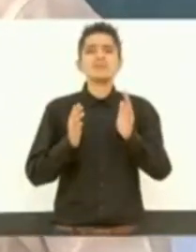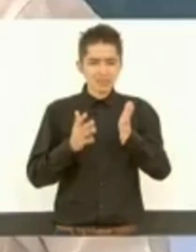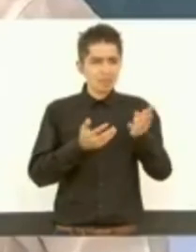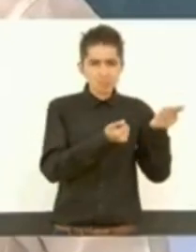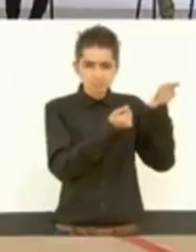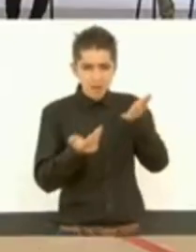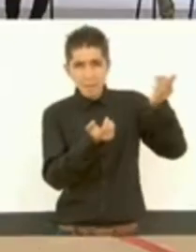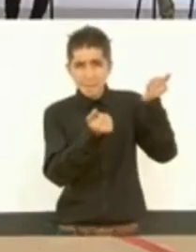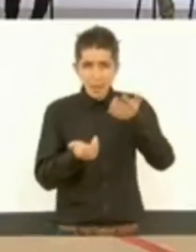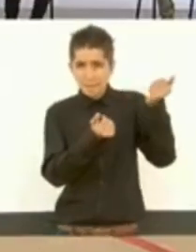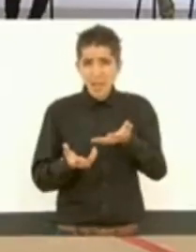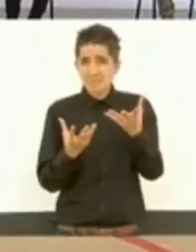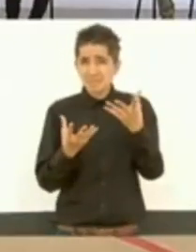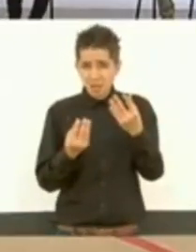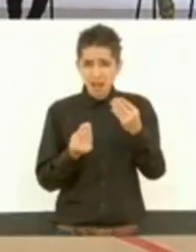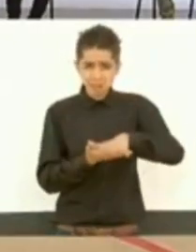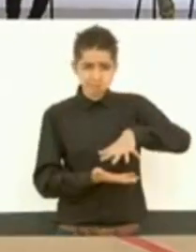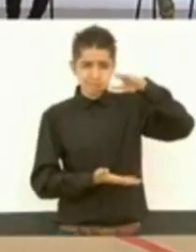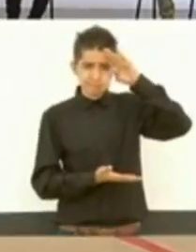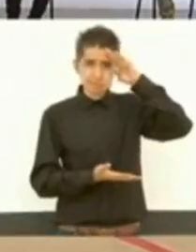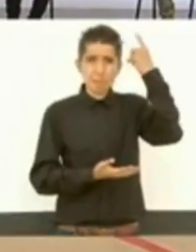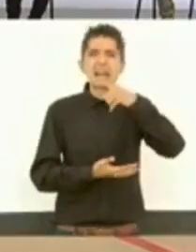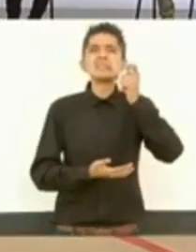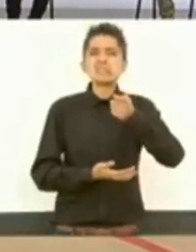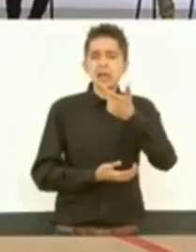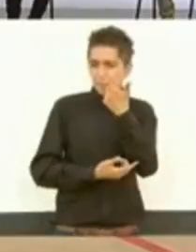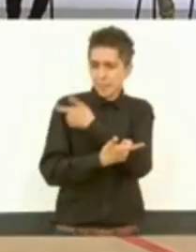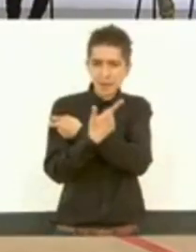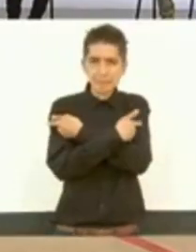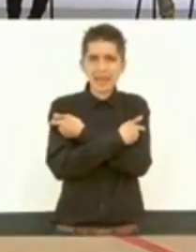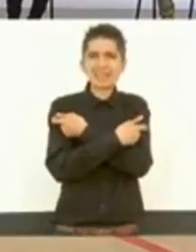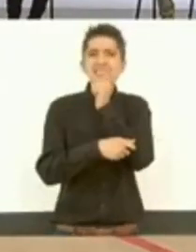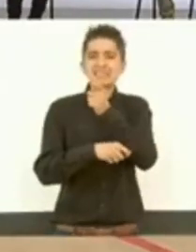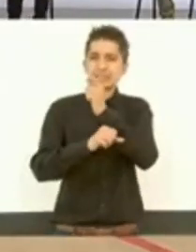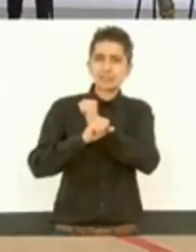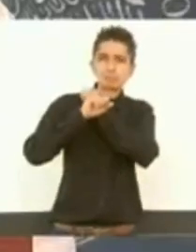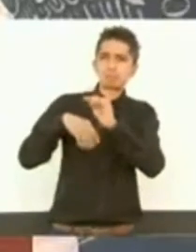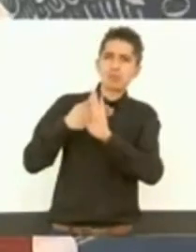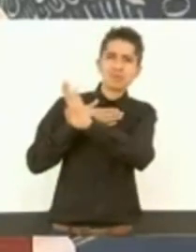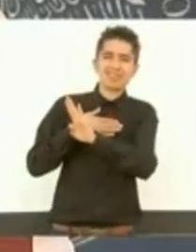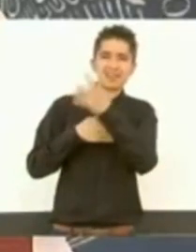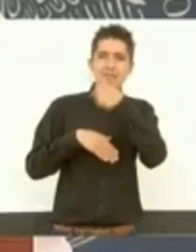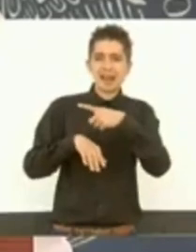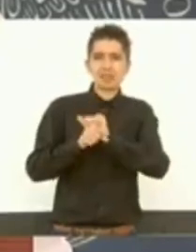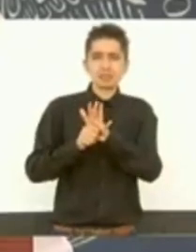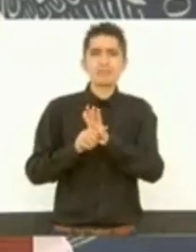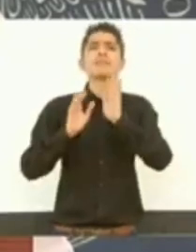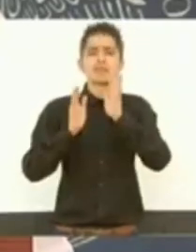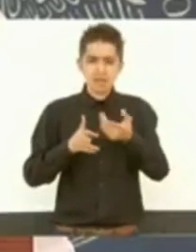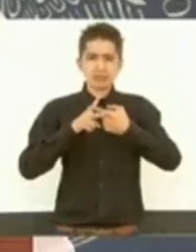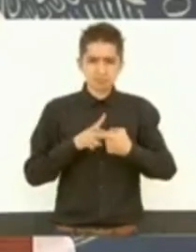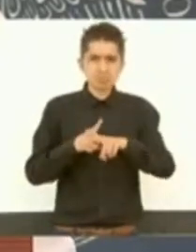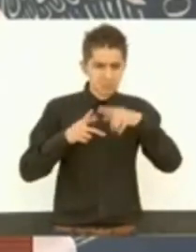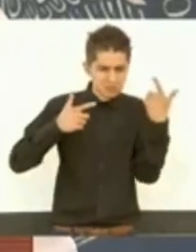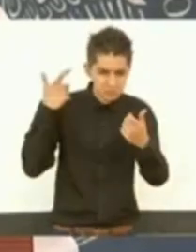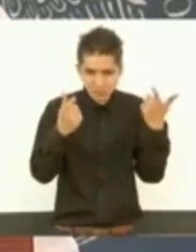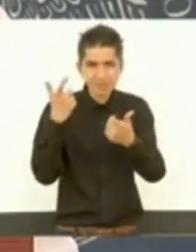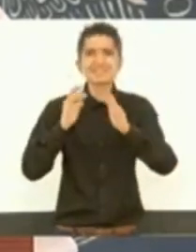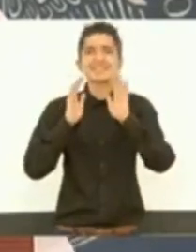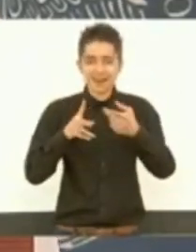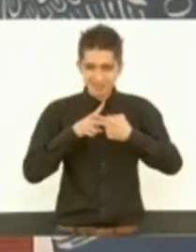las dosis de vacuna contra el COVID-19. Ya empezamos la vacunación